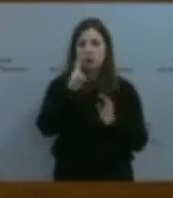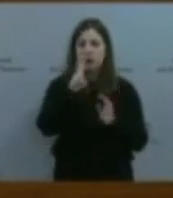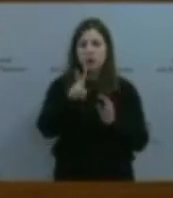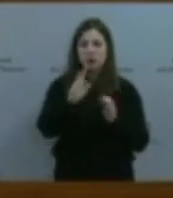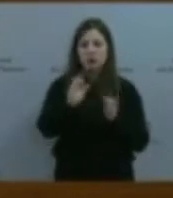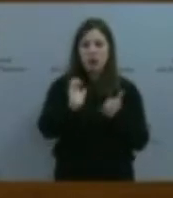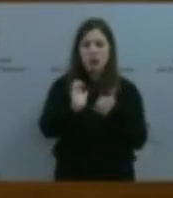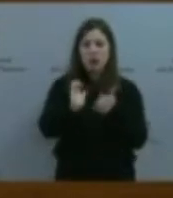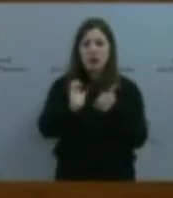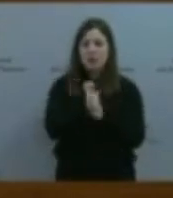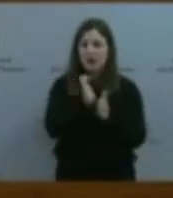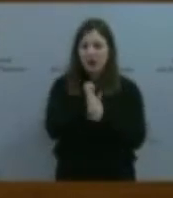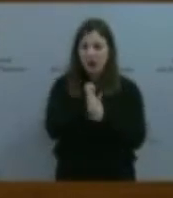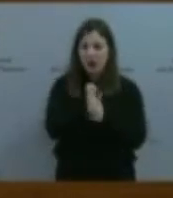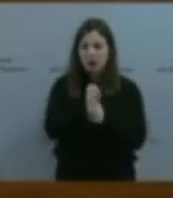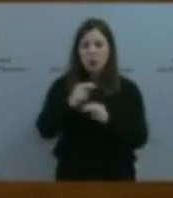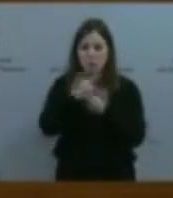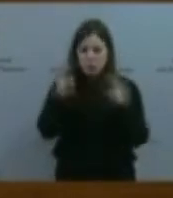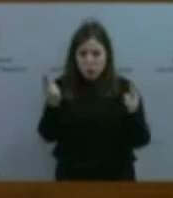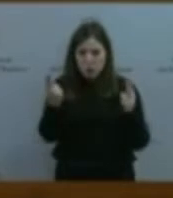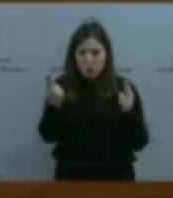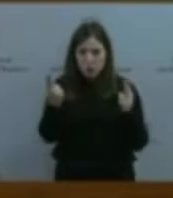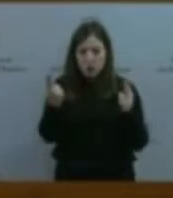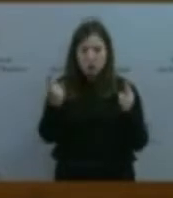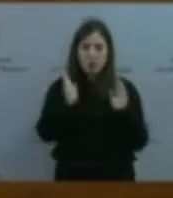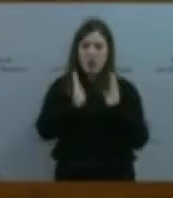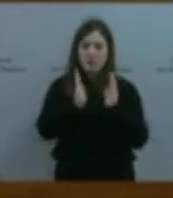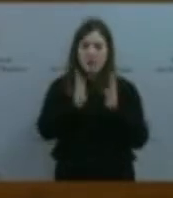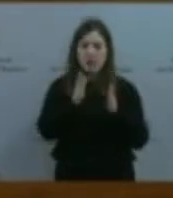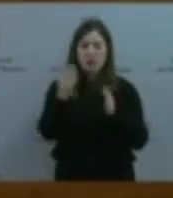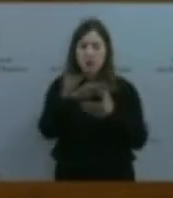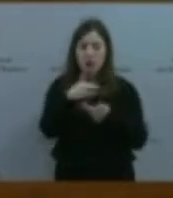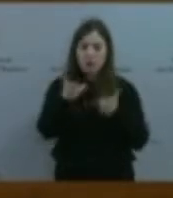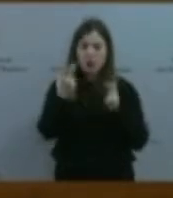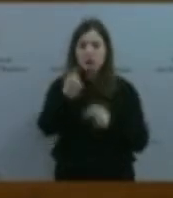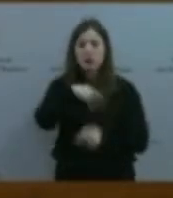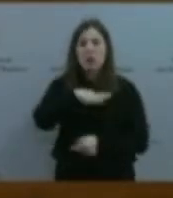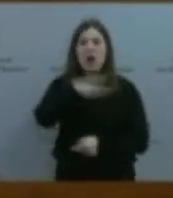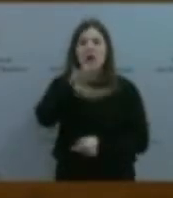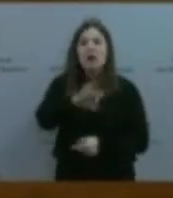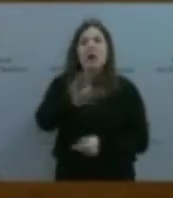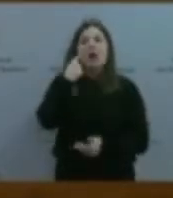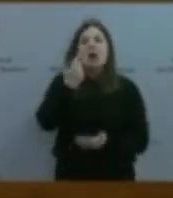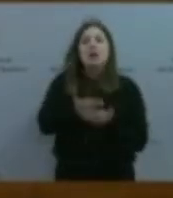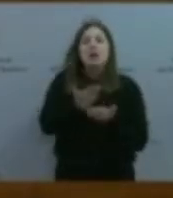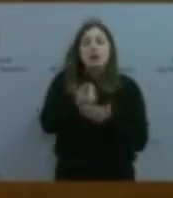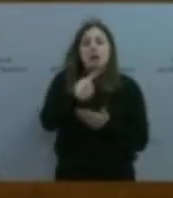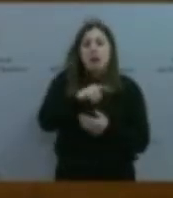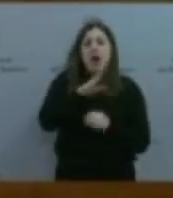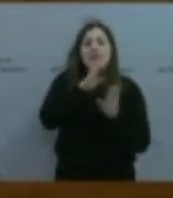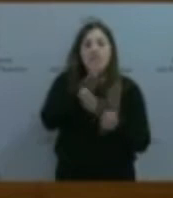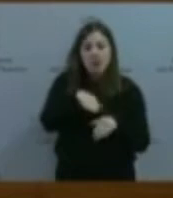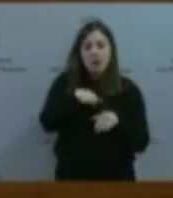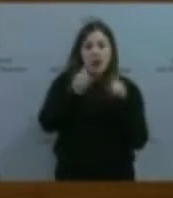bastión de la democracia. Tenemos que ser capaces de demostrar que estamos a favor y que estamos del lado de la educación para todos y para todas.